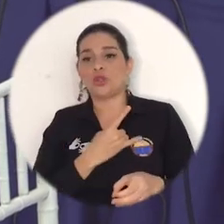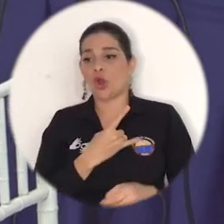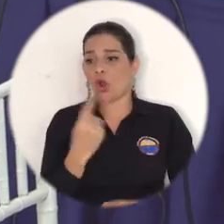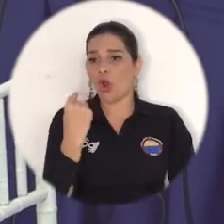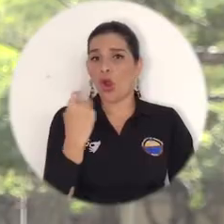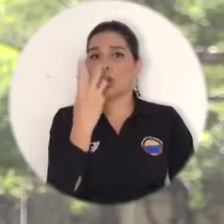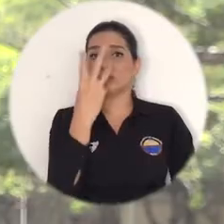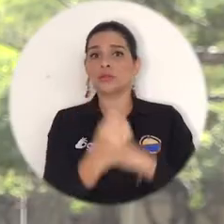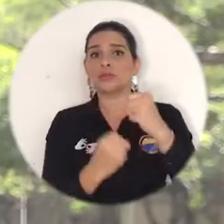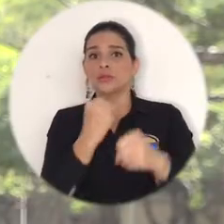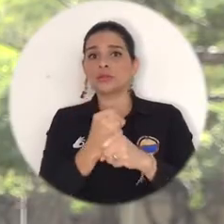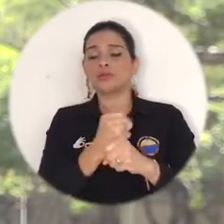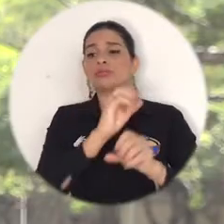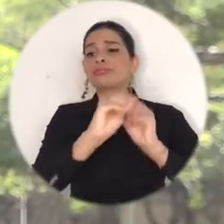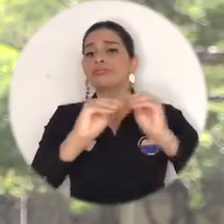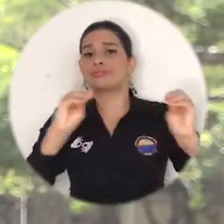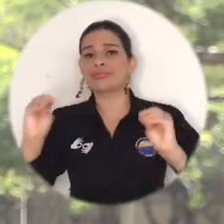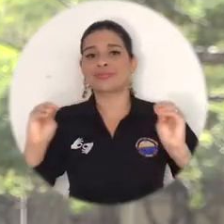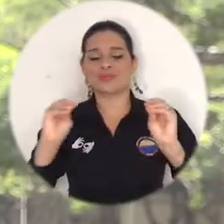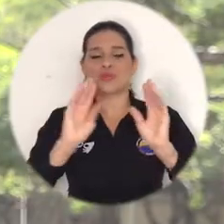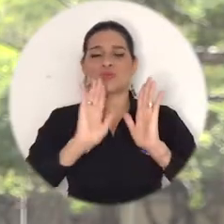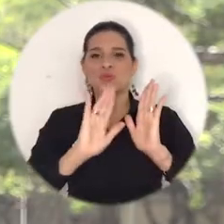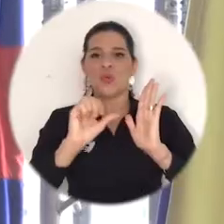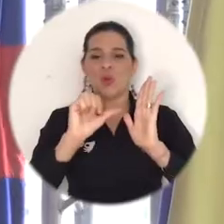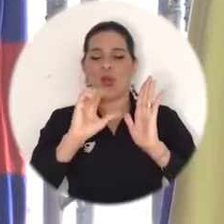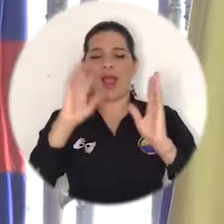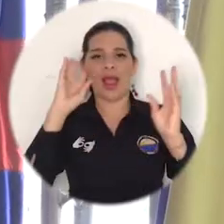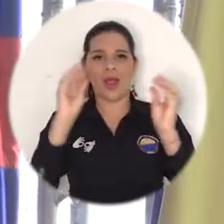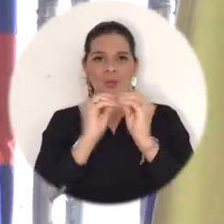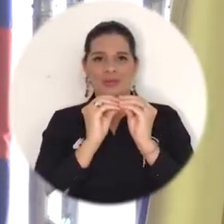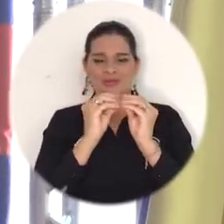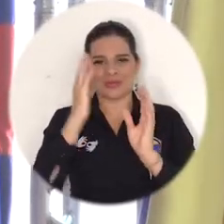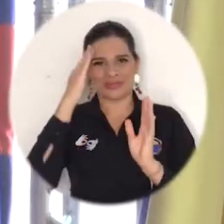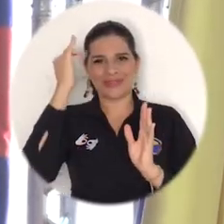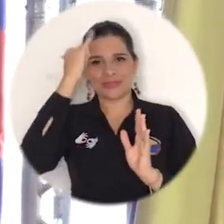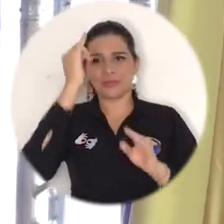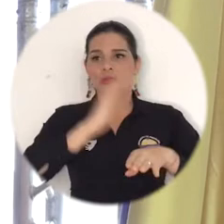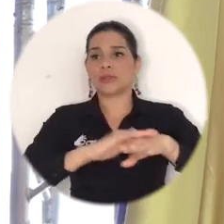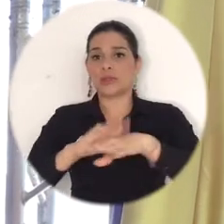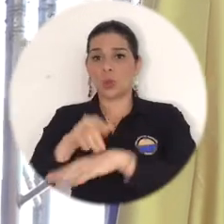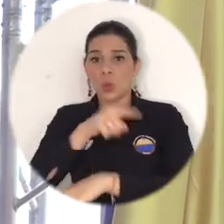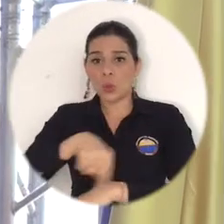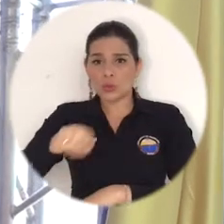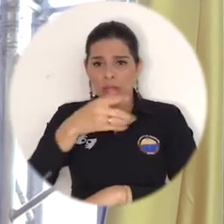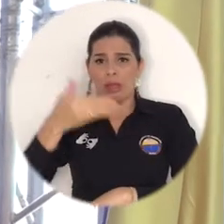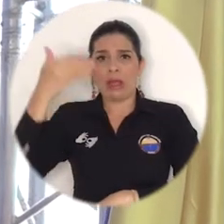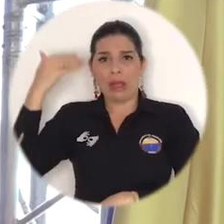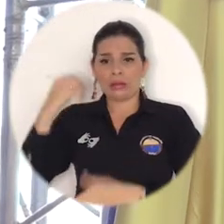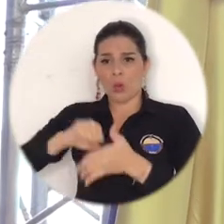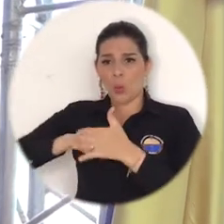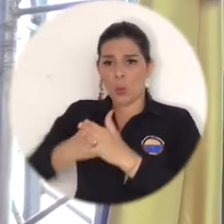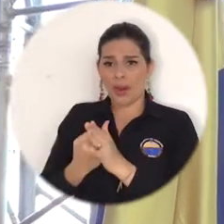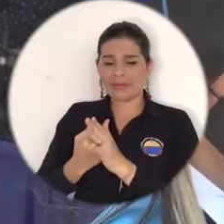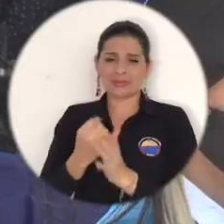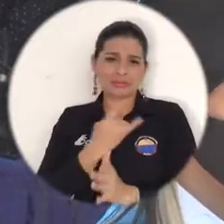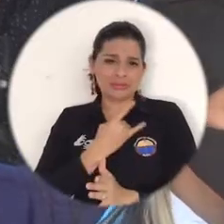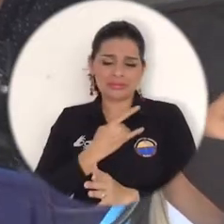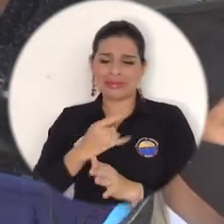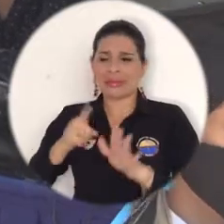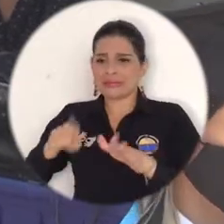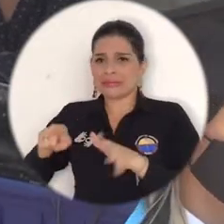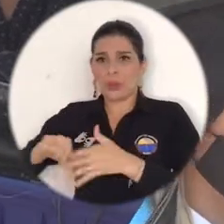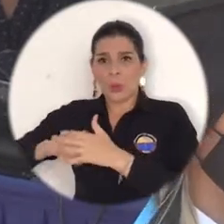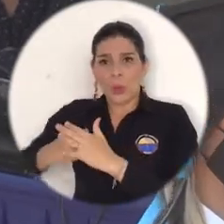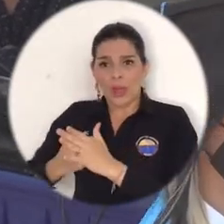que permitía a aquellas personas que no se pudieron graduar poder acceder y terminar su carrera. Homologaron parte de lo que había